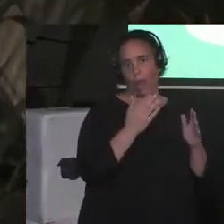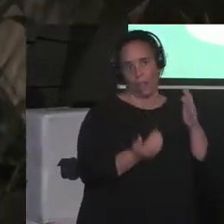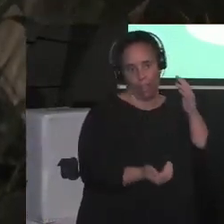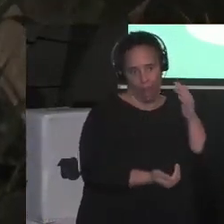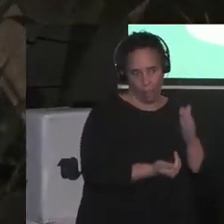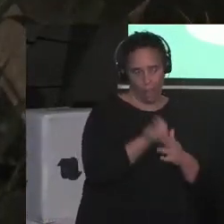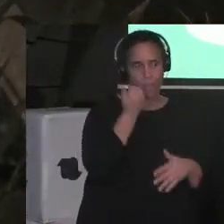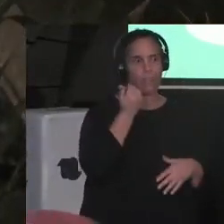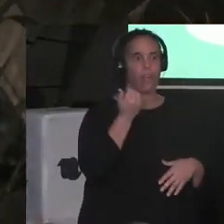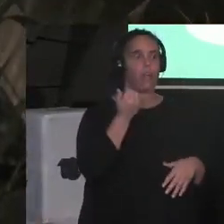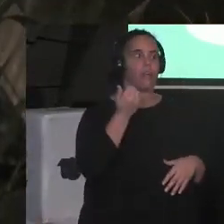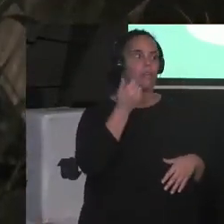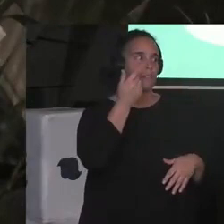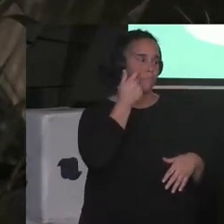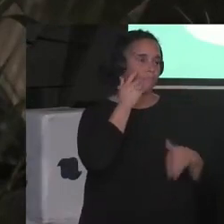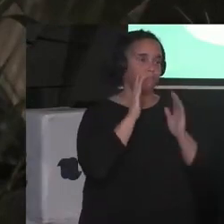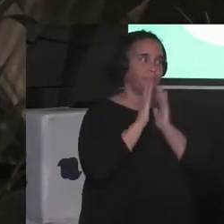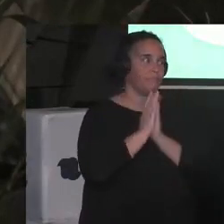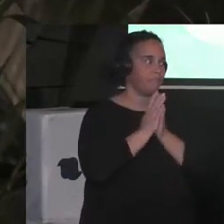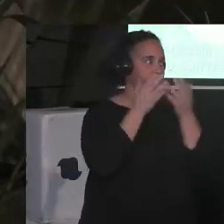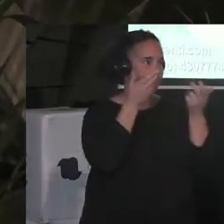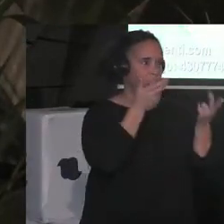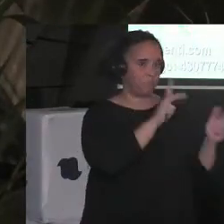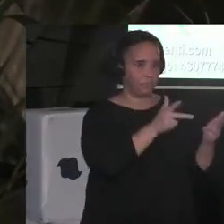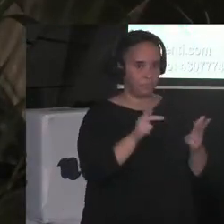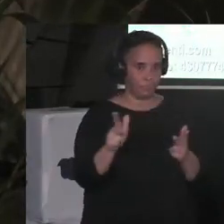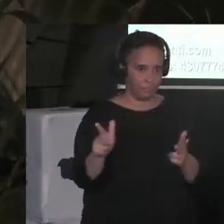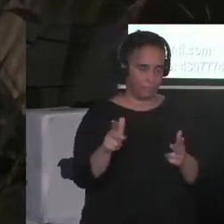ir tomando asiento,